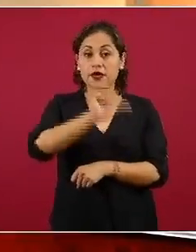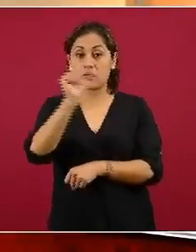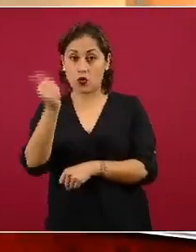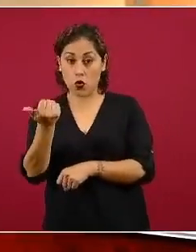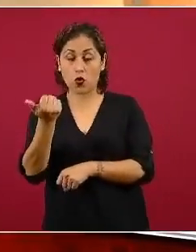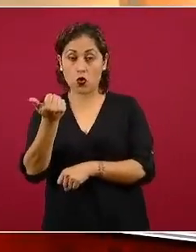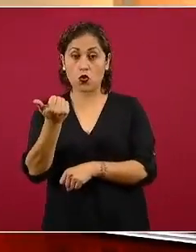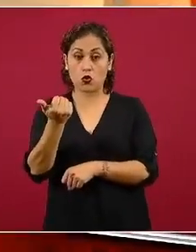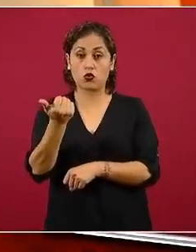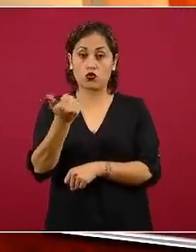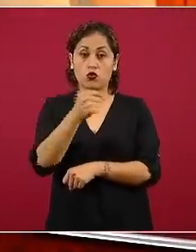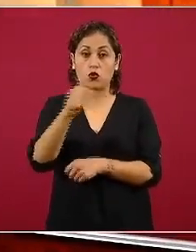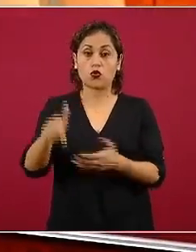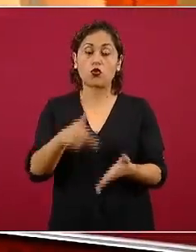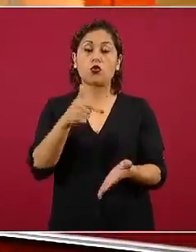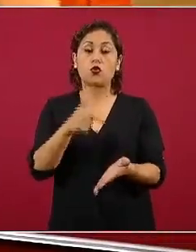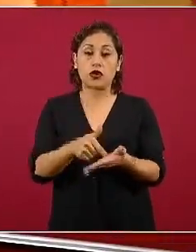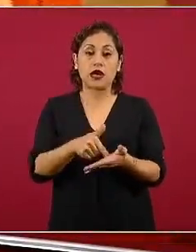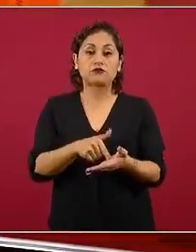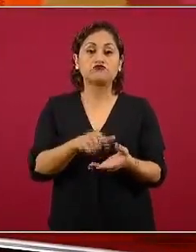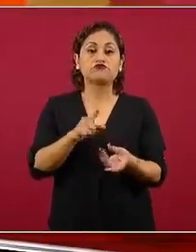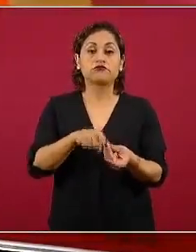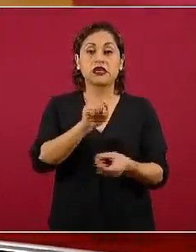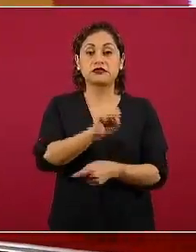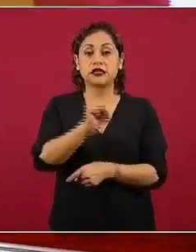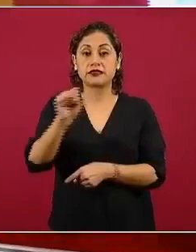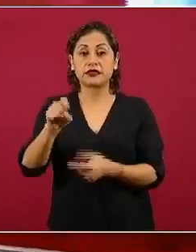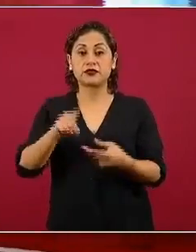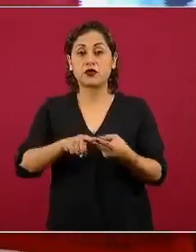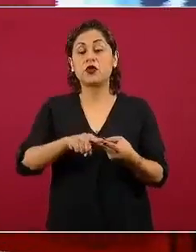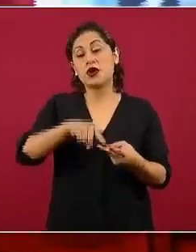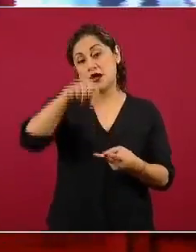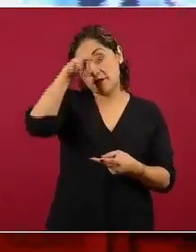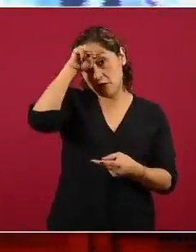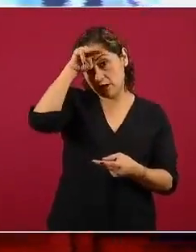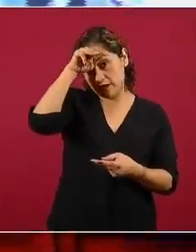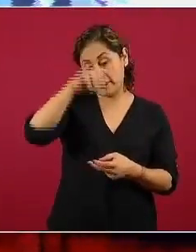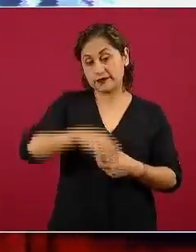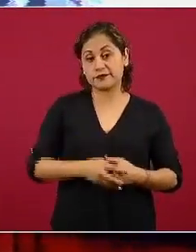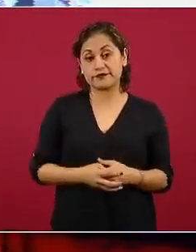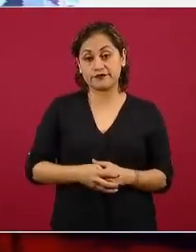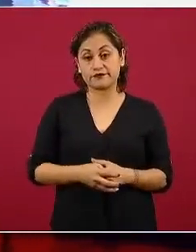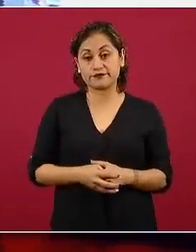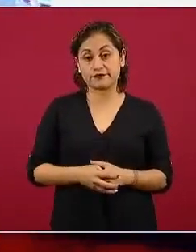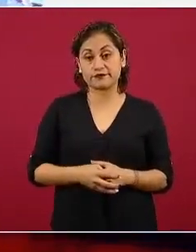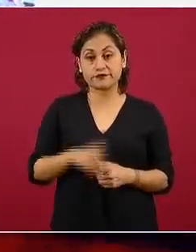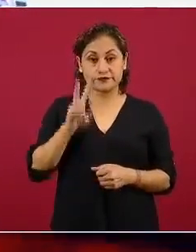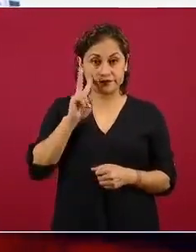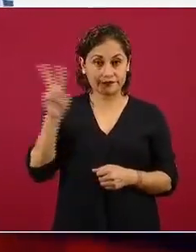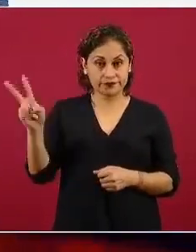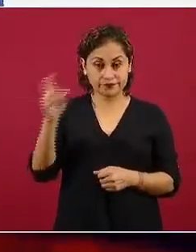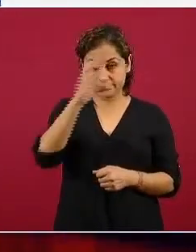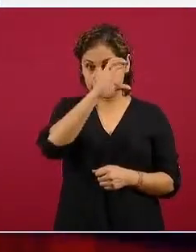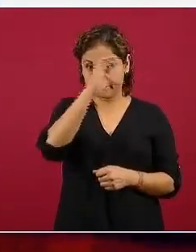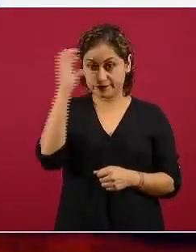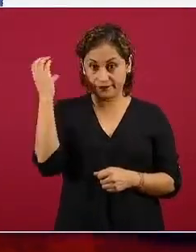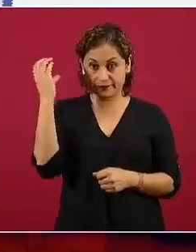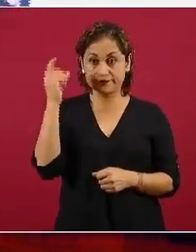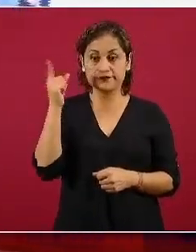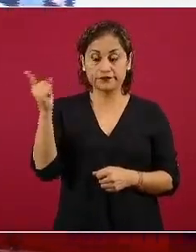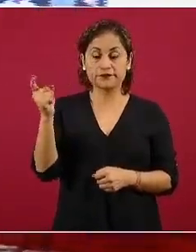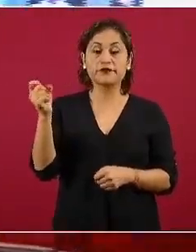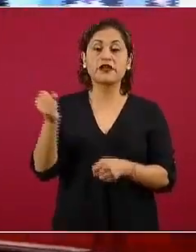vacuna tanto en Saltillo como en Monterrey. Aquí vemos una de las fotografías con el